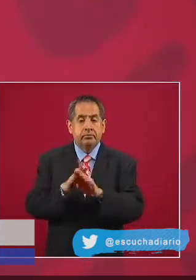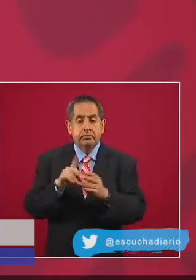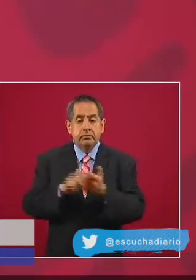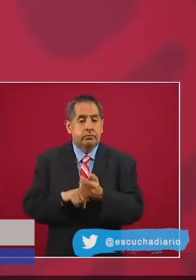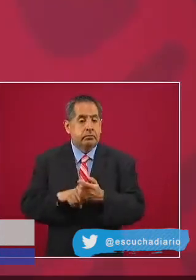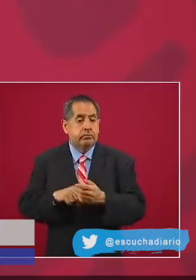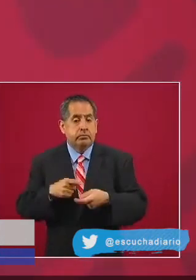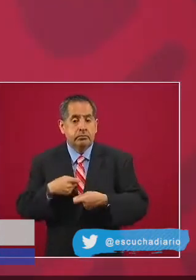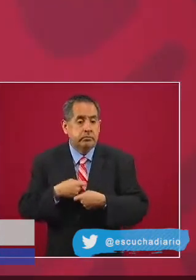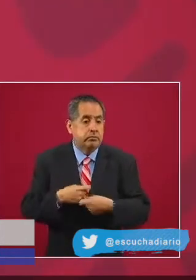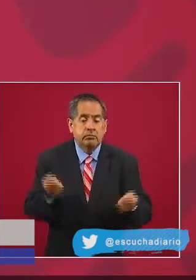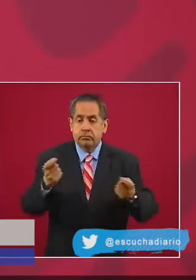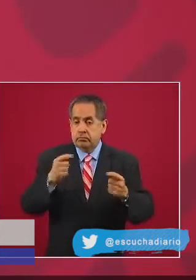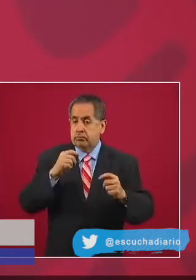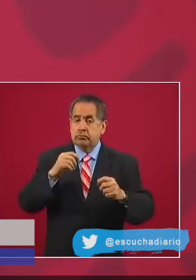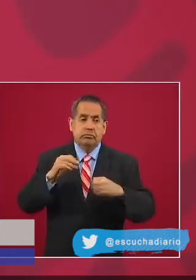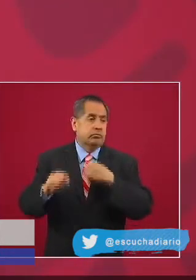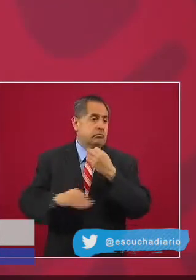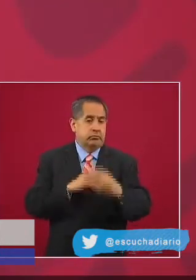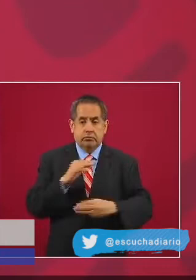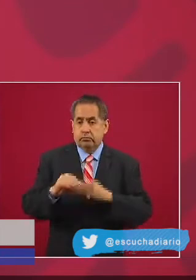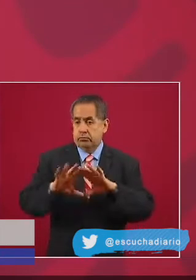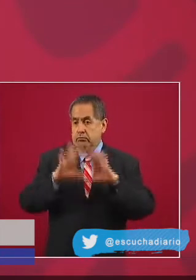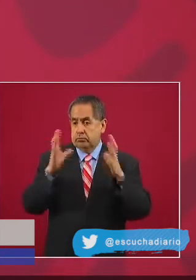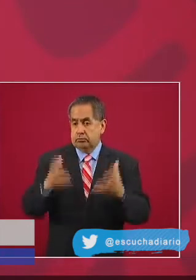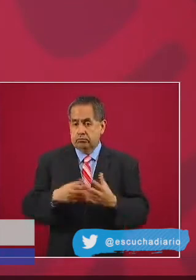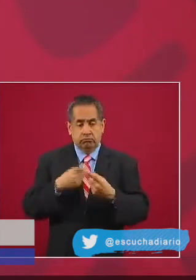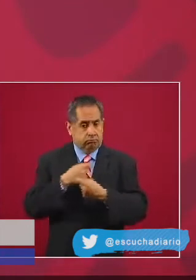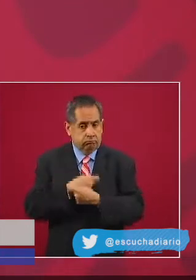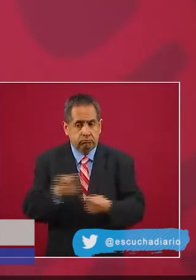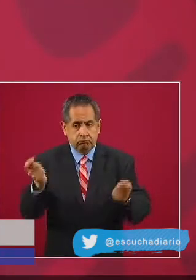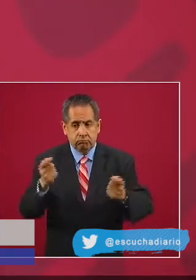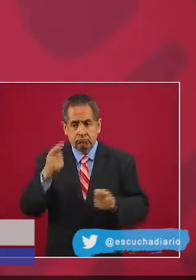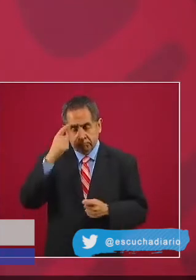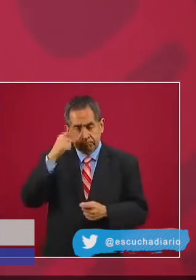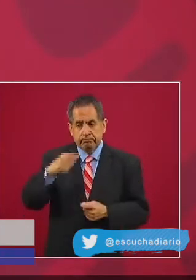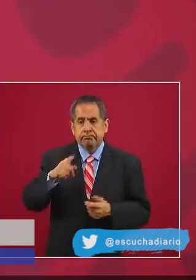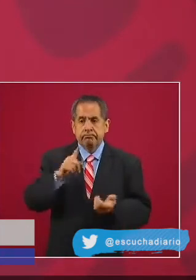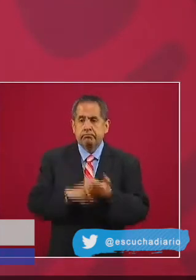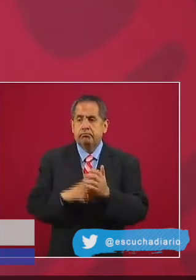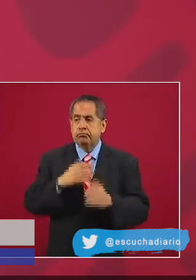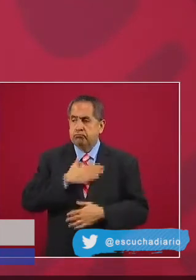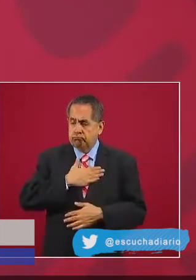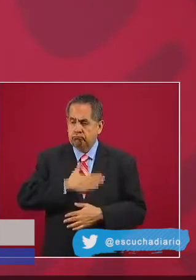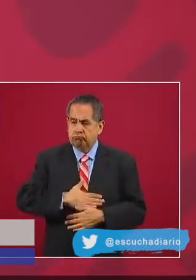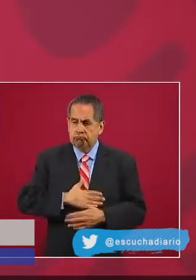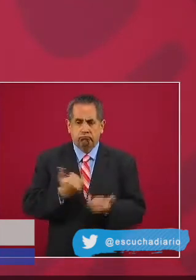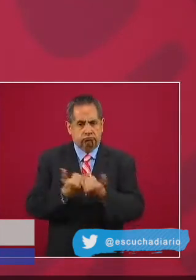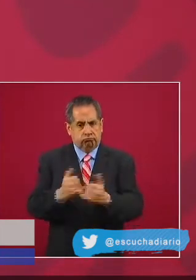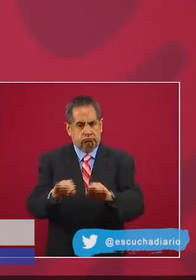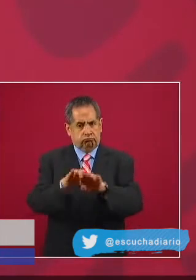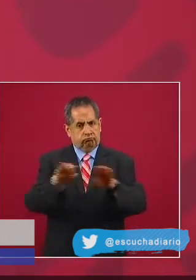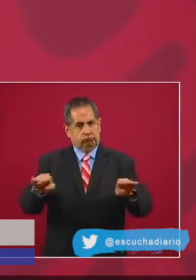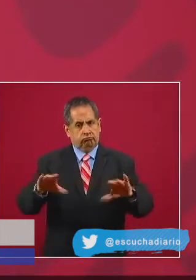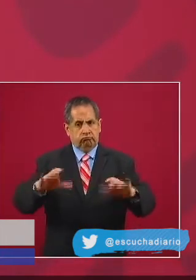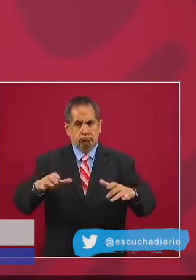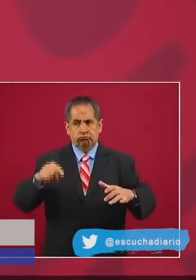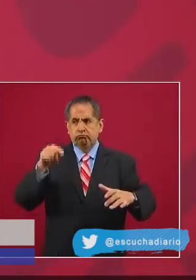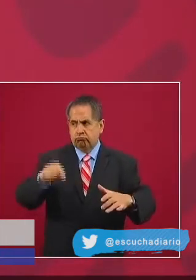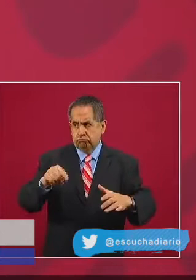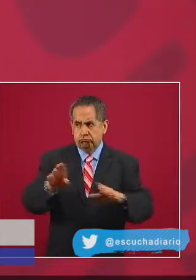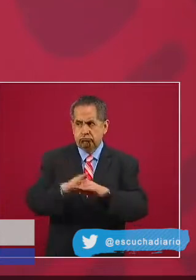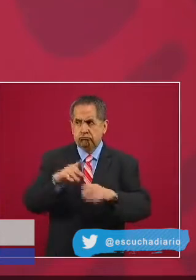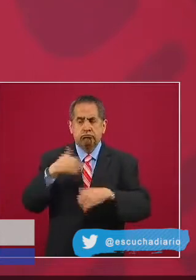presidente reitera que el aeropuerto en Santa Lucía se inaugurará en marzo de 2022